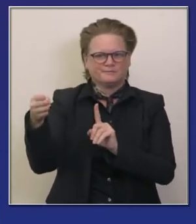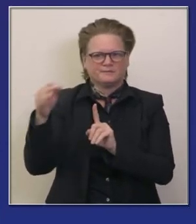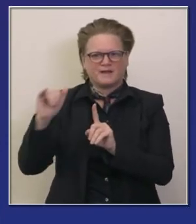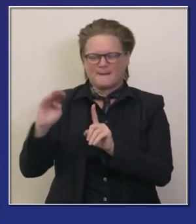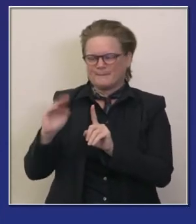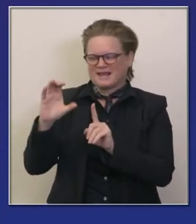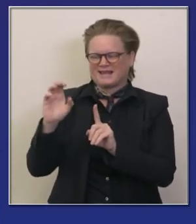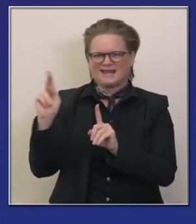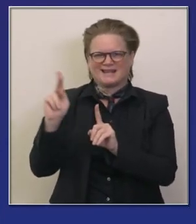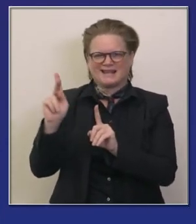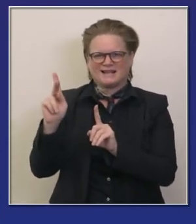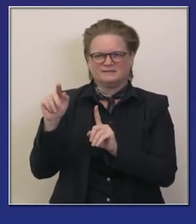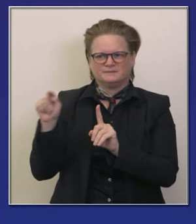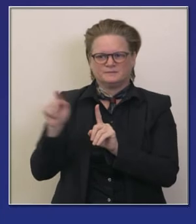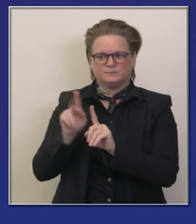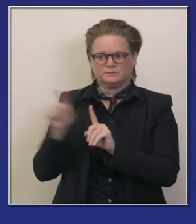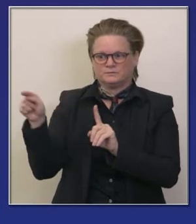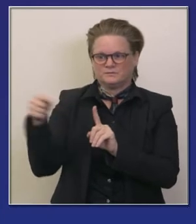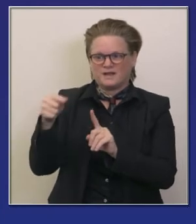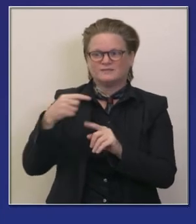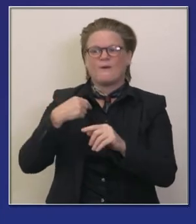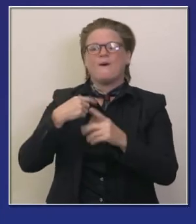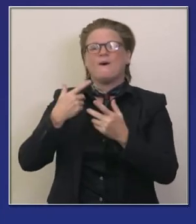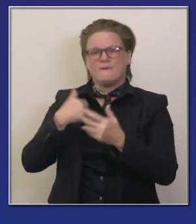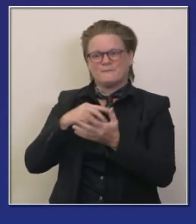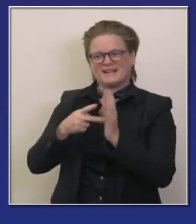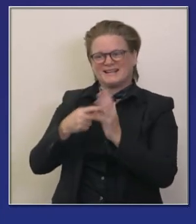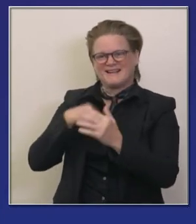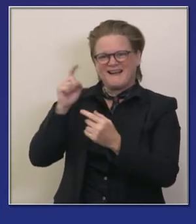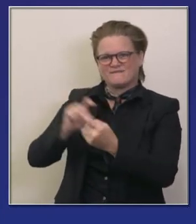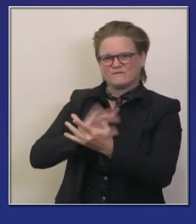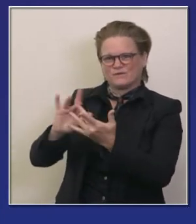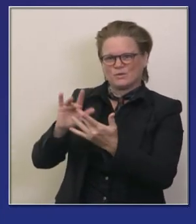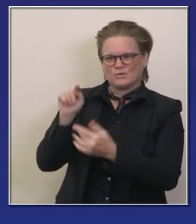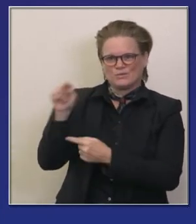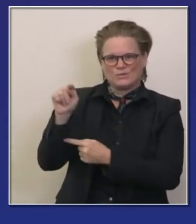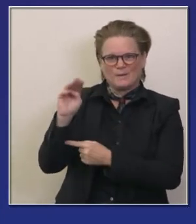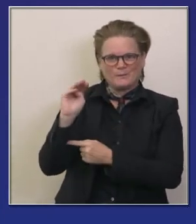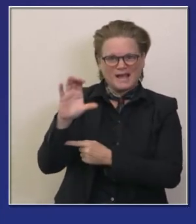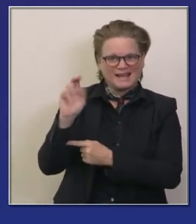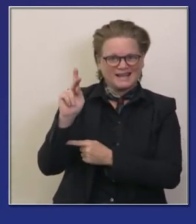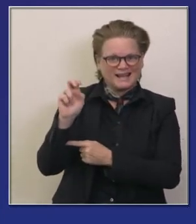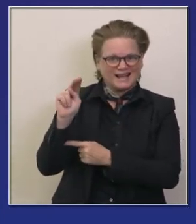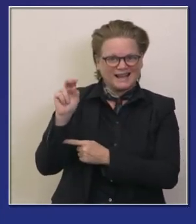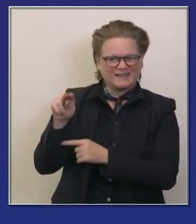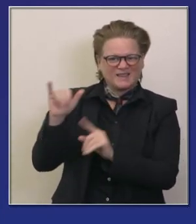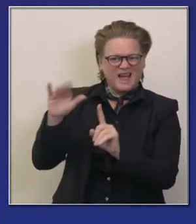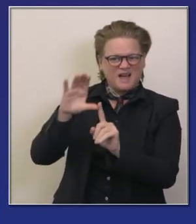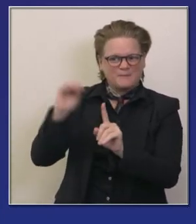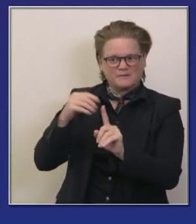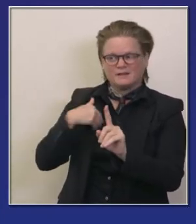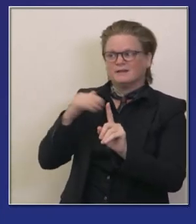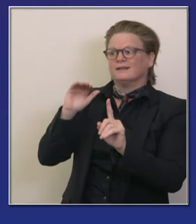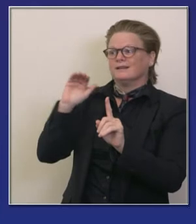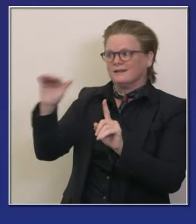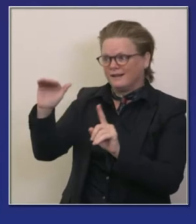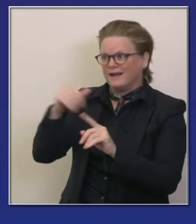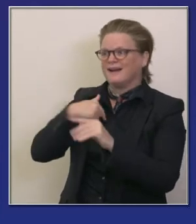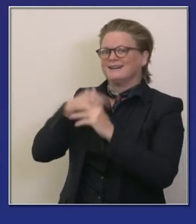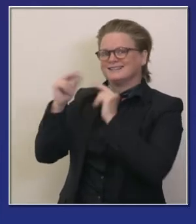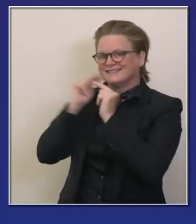con la vacuna de maternas en su distribución dos vacunas distintas ambas requieren dosis distintas una